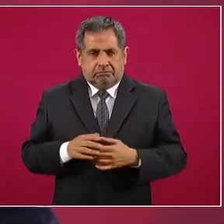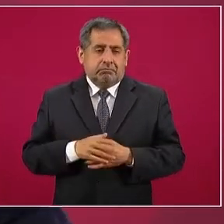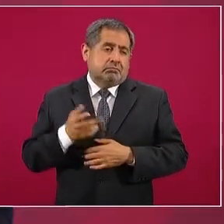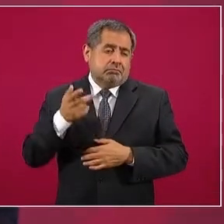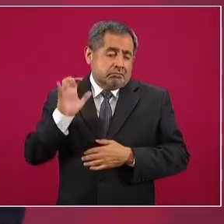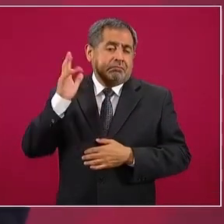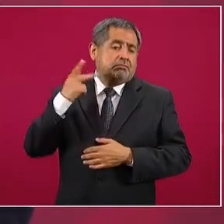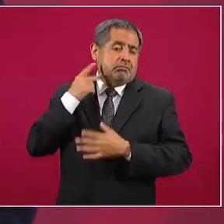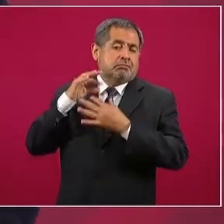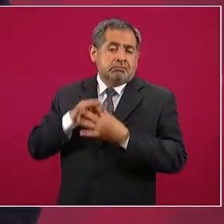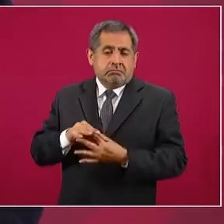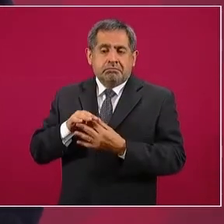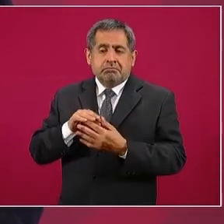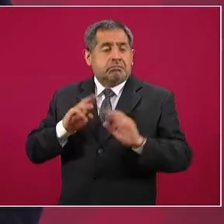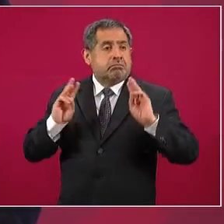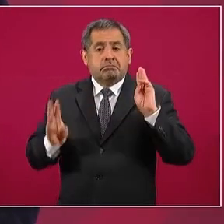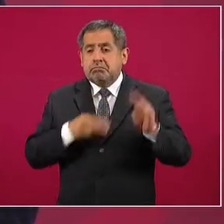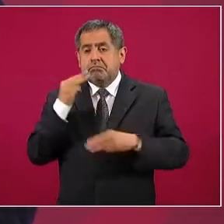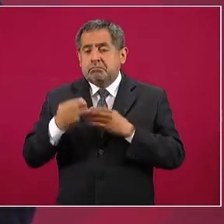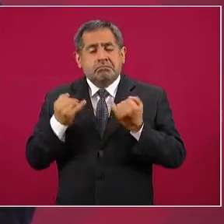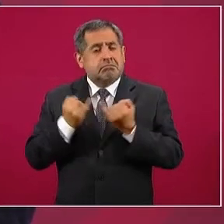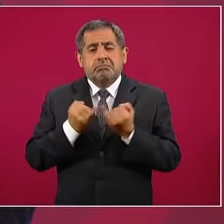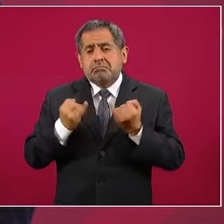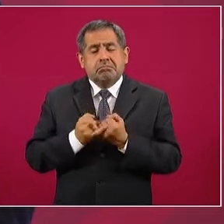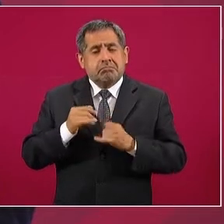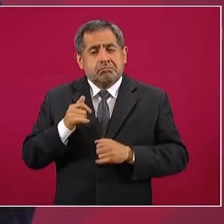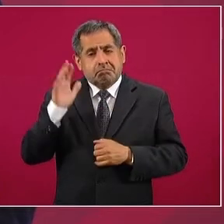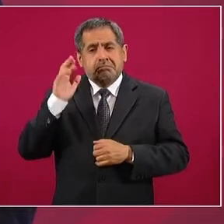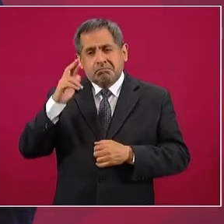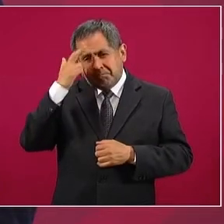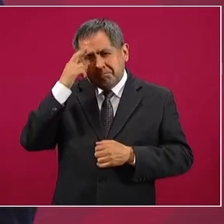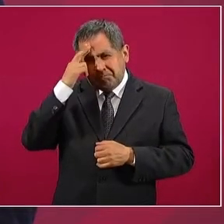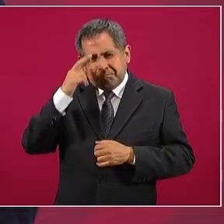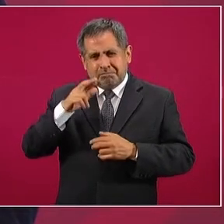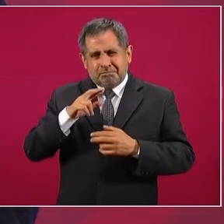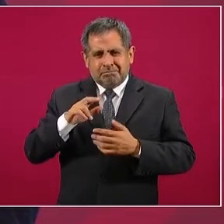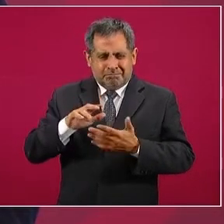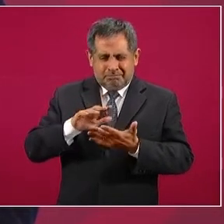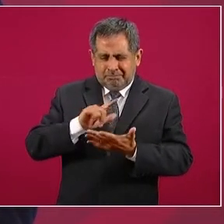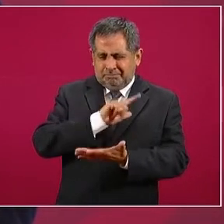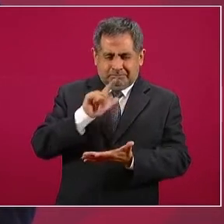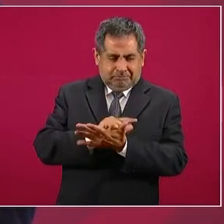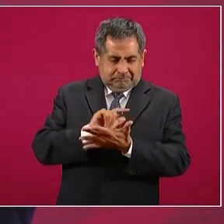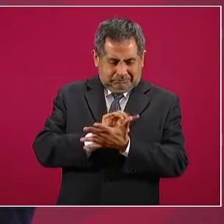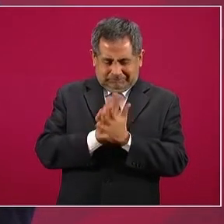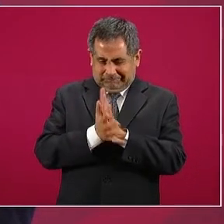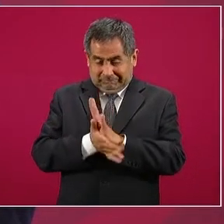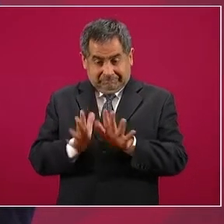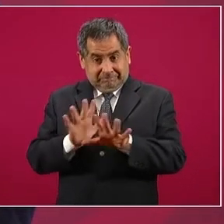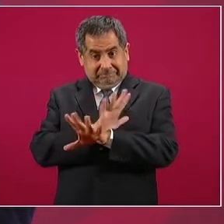política que se aplicaba en todo el mundo, las llamadas reformas estructurales.